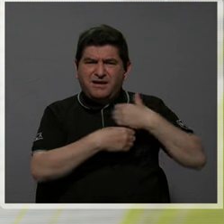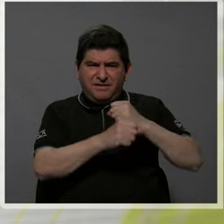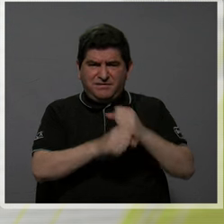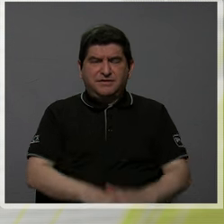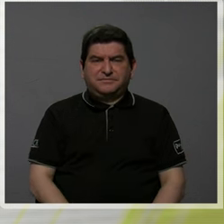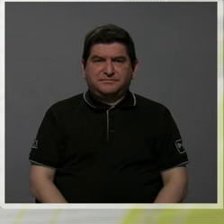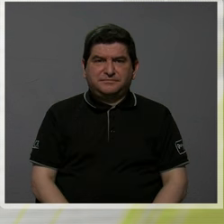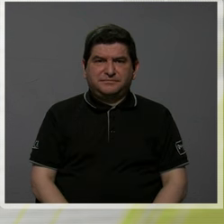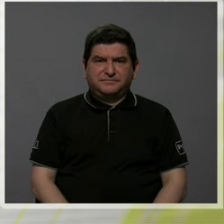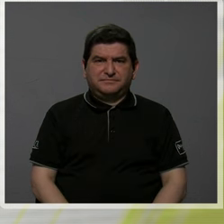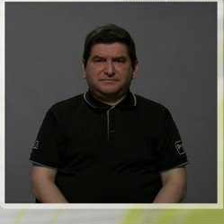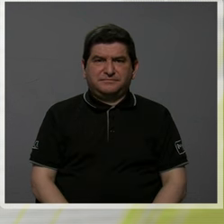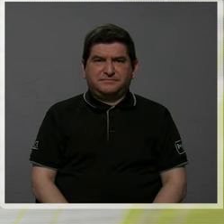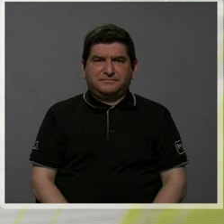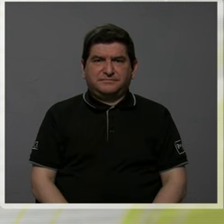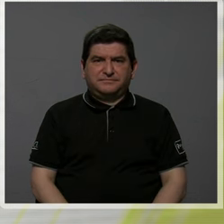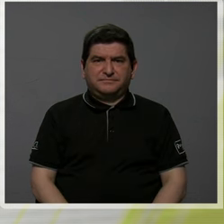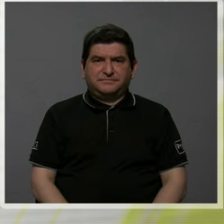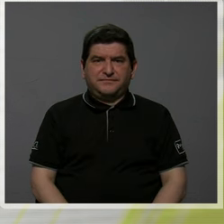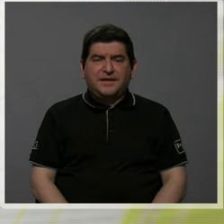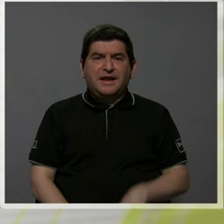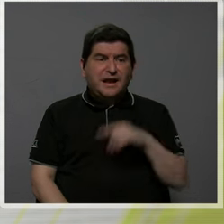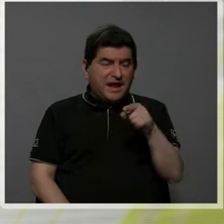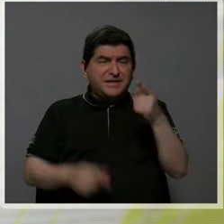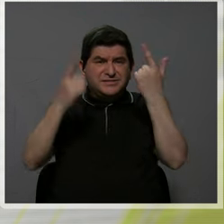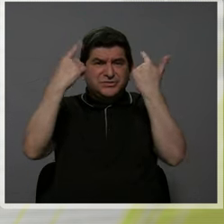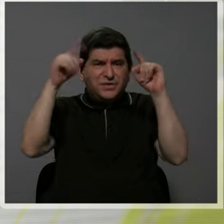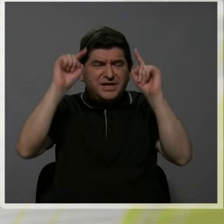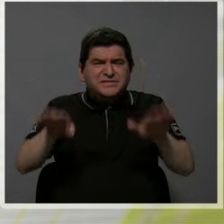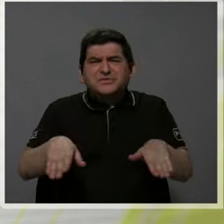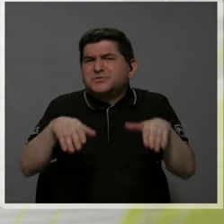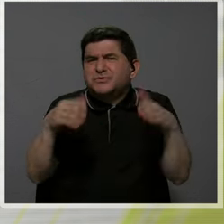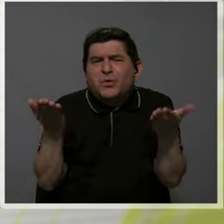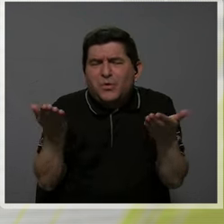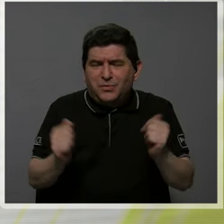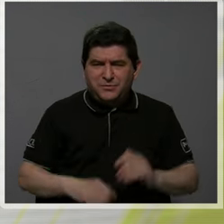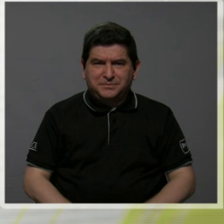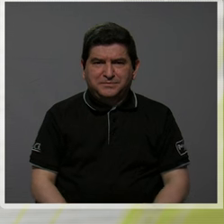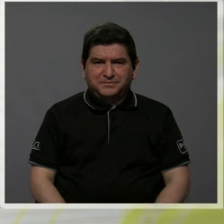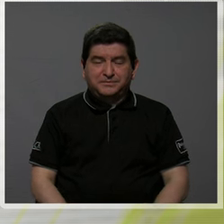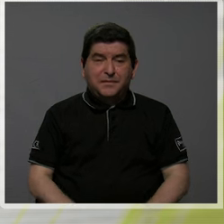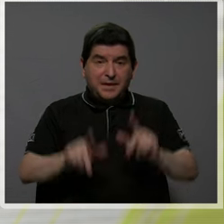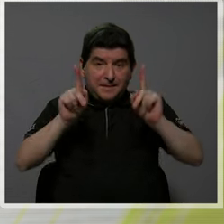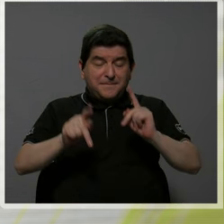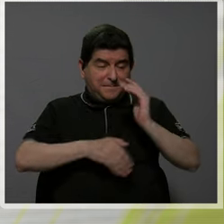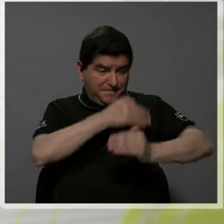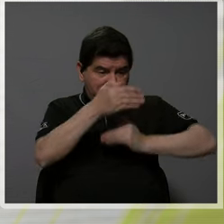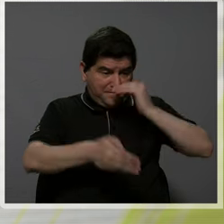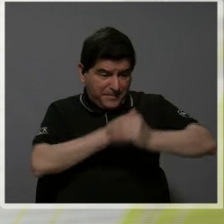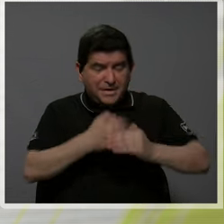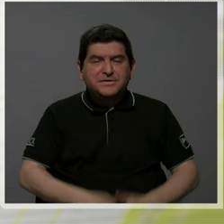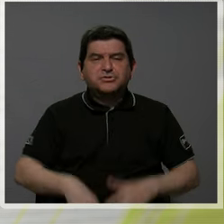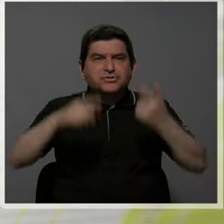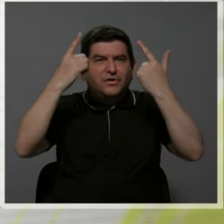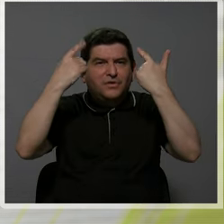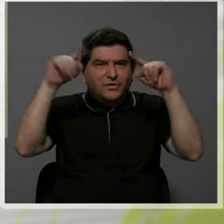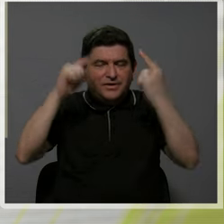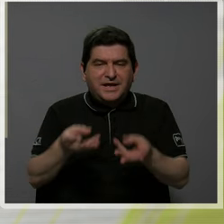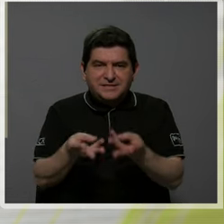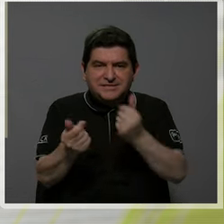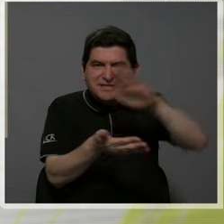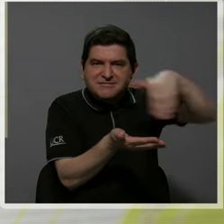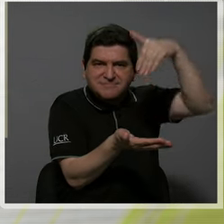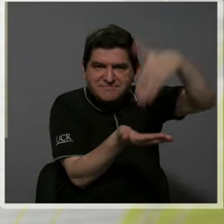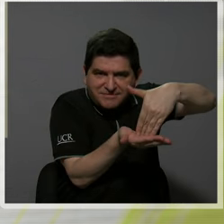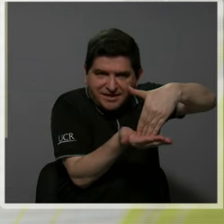para que se dé algo efectivo? Porque la gente, dentro de este proceso exitoso que hubo de